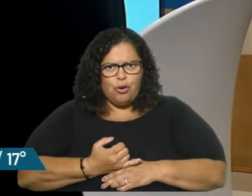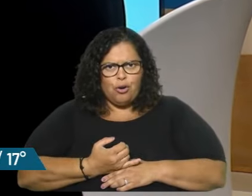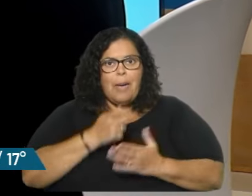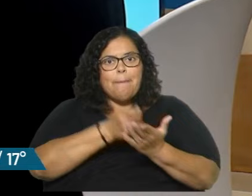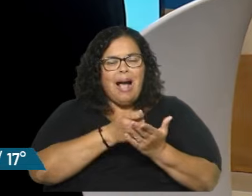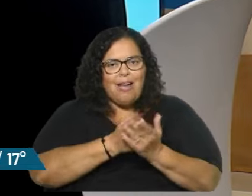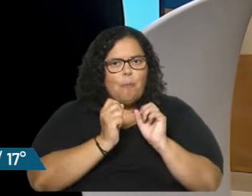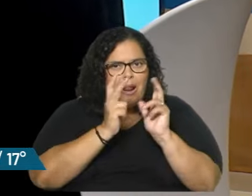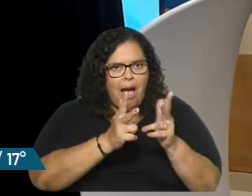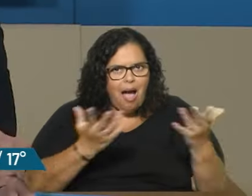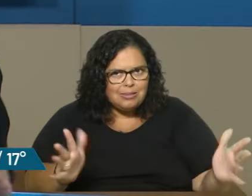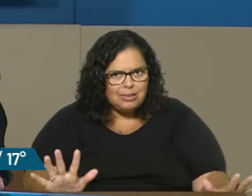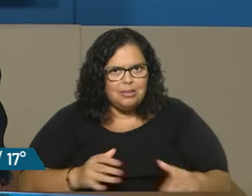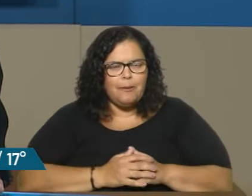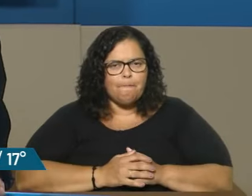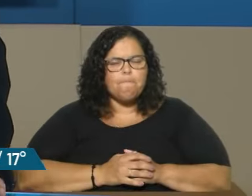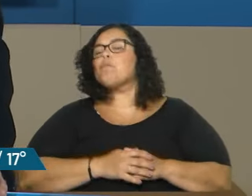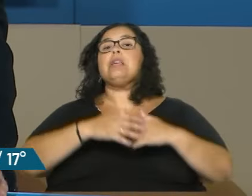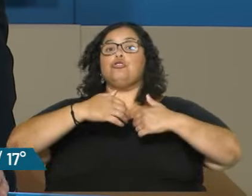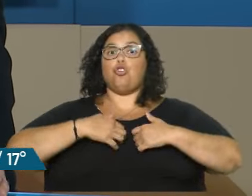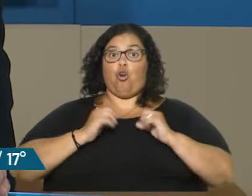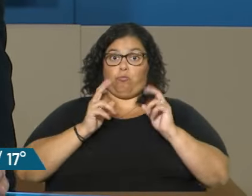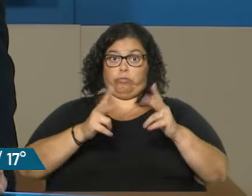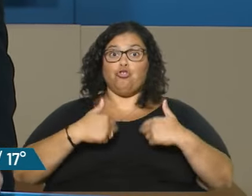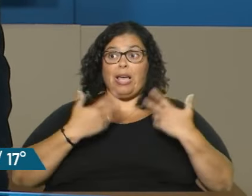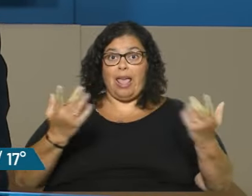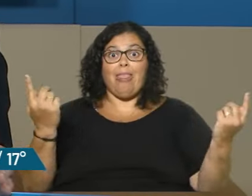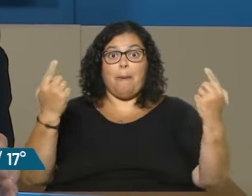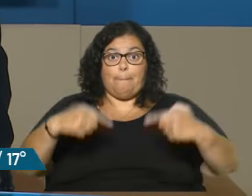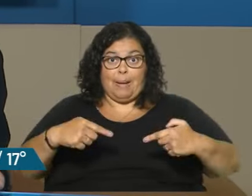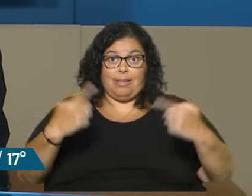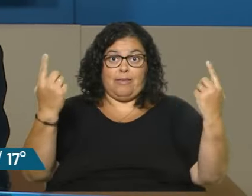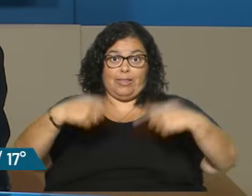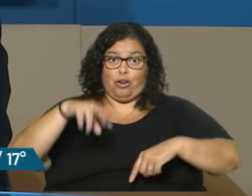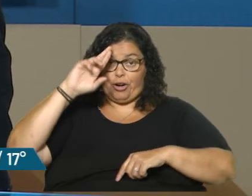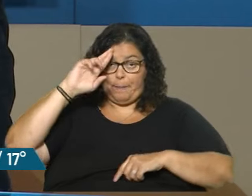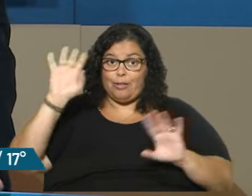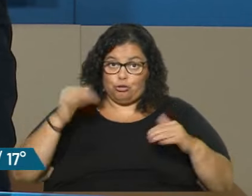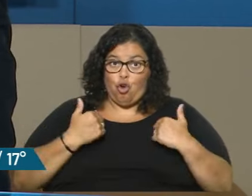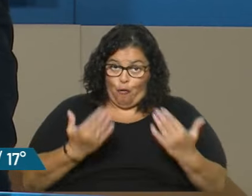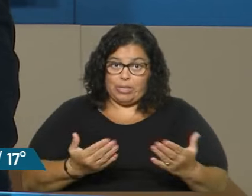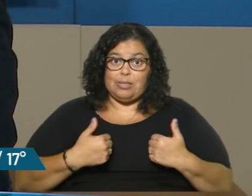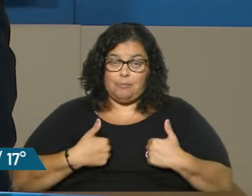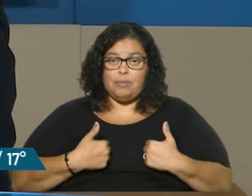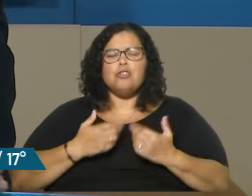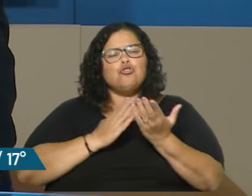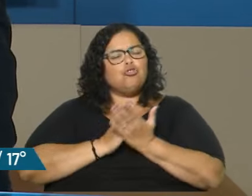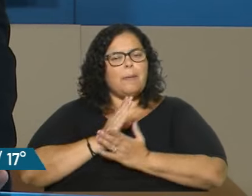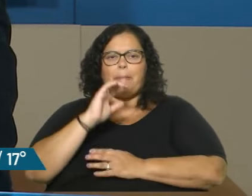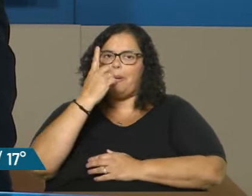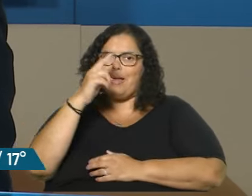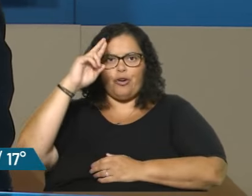interpretación ahí? Yo me ofrecí, Leonardo, a debatir con ellos, pero debatir con respeto. Yo soy una persona que, en primer lugar, me baso en el respeto.